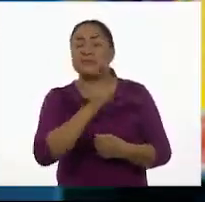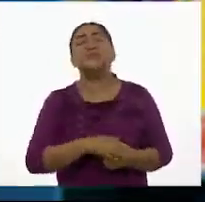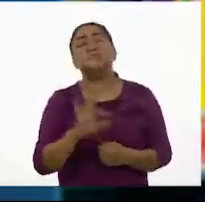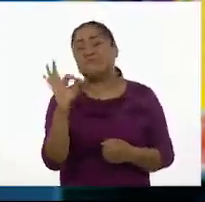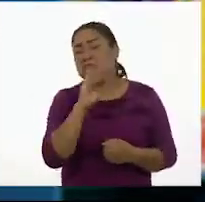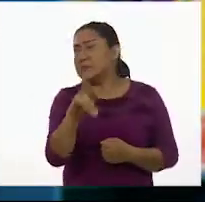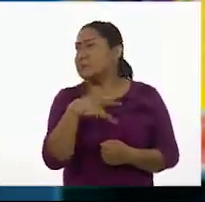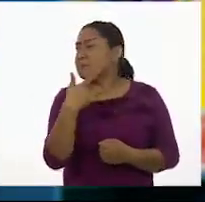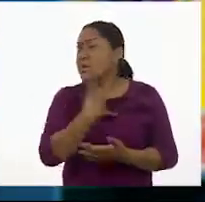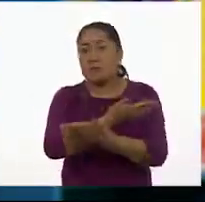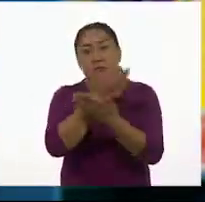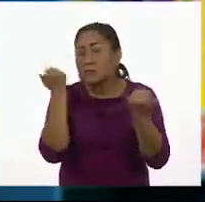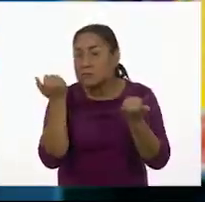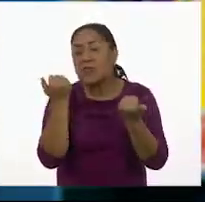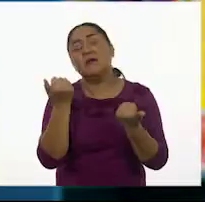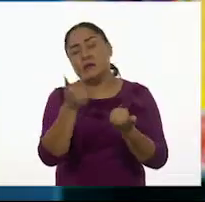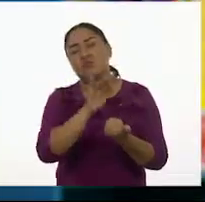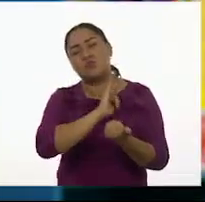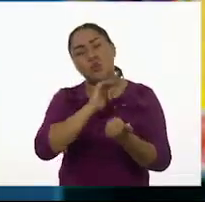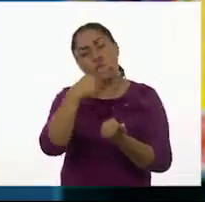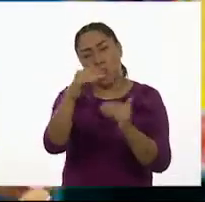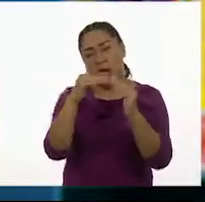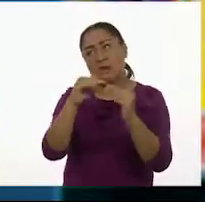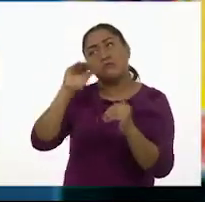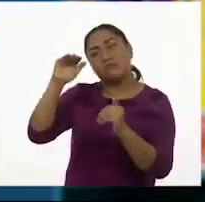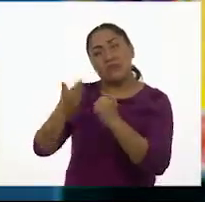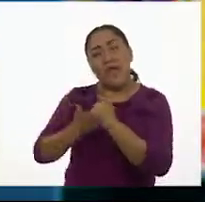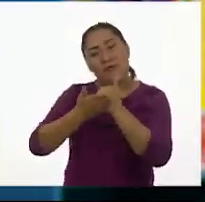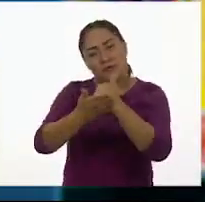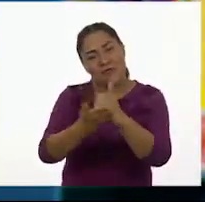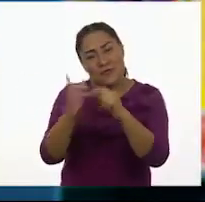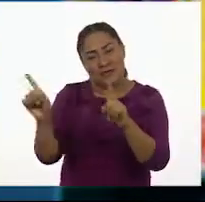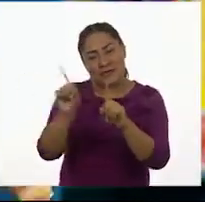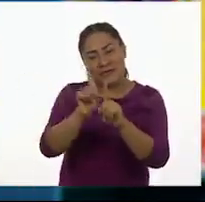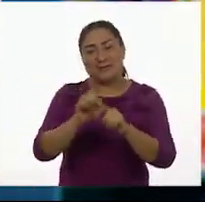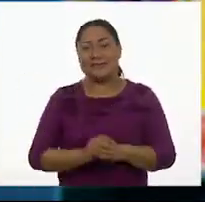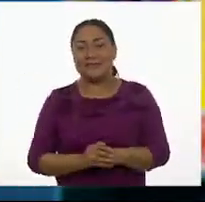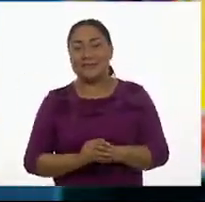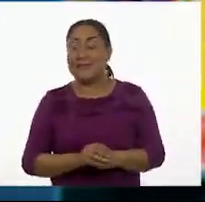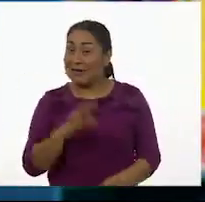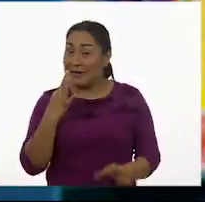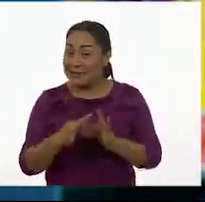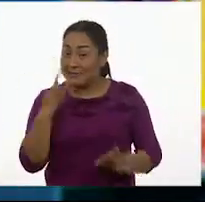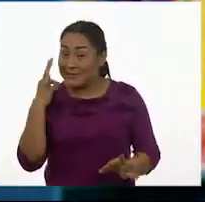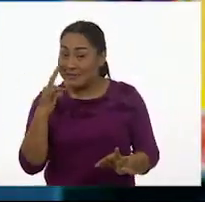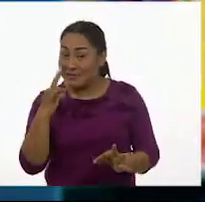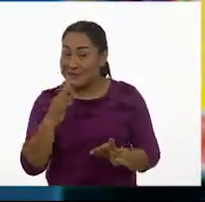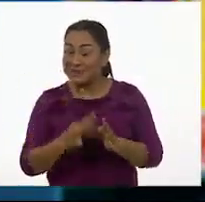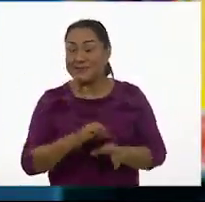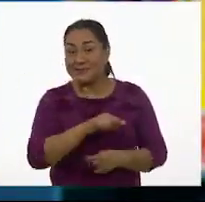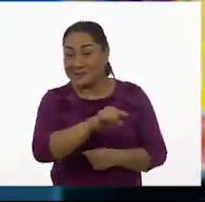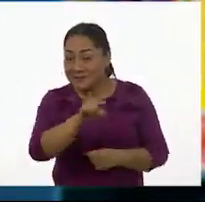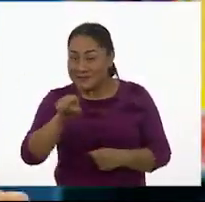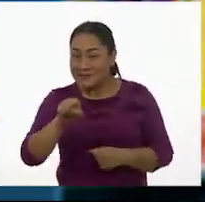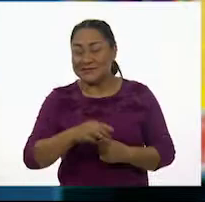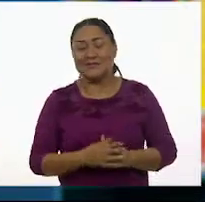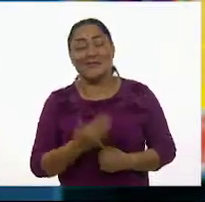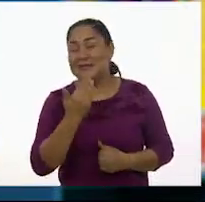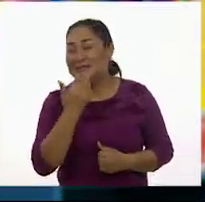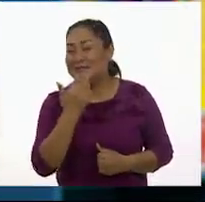no sabes cómo hacerlo, pida ayuda en casa. ¿Lista? ¿Listo?